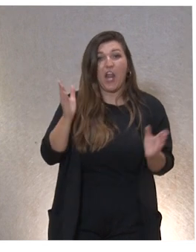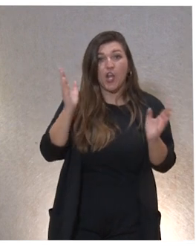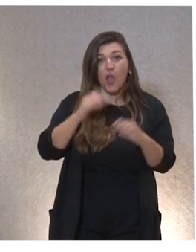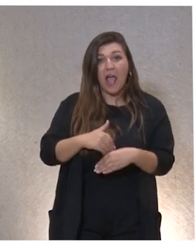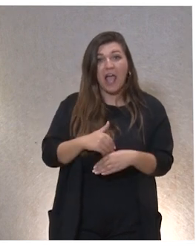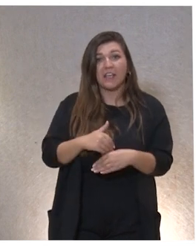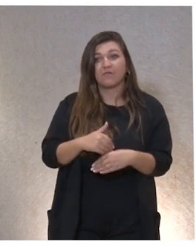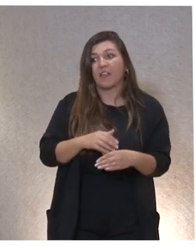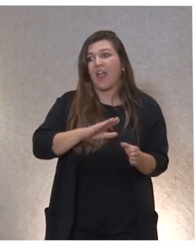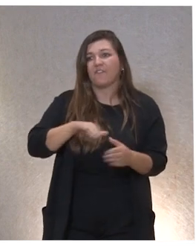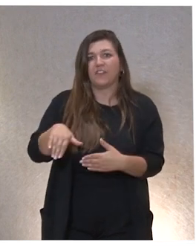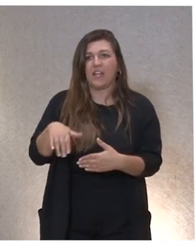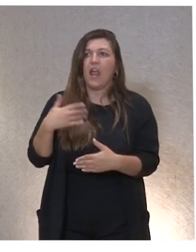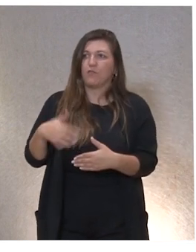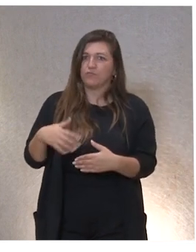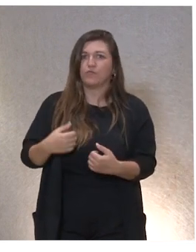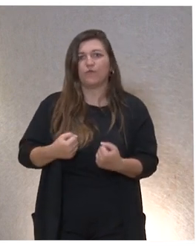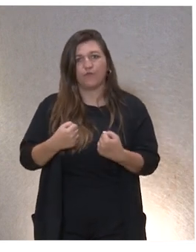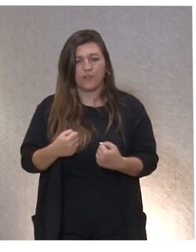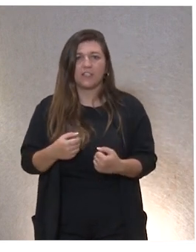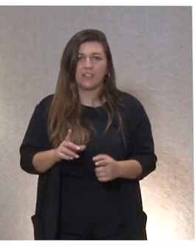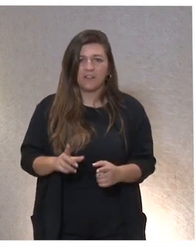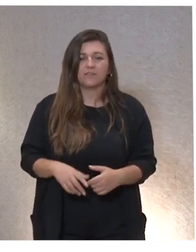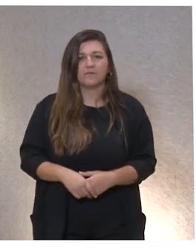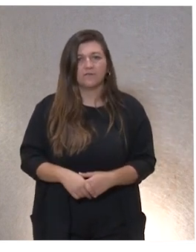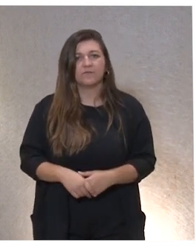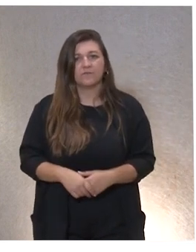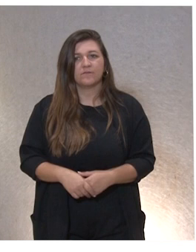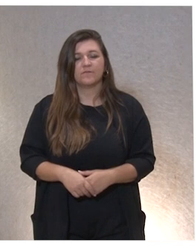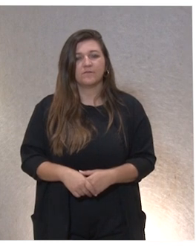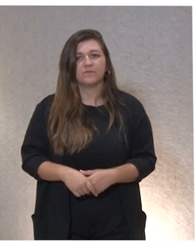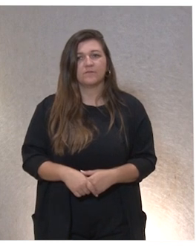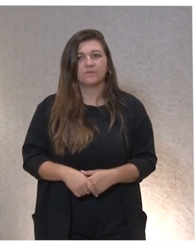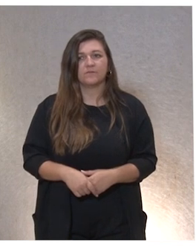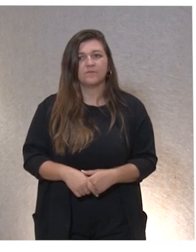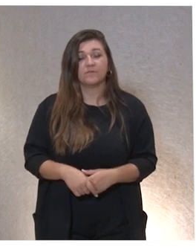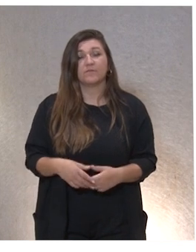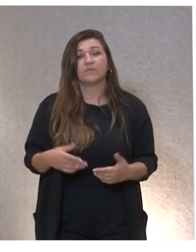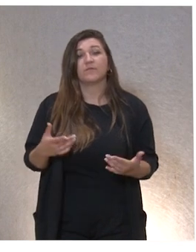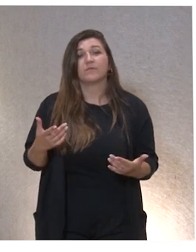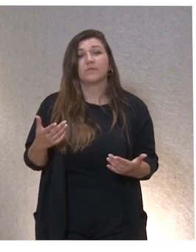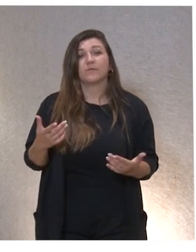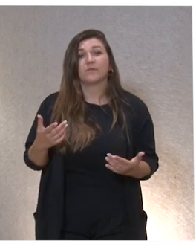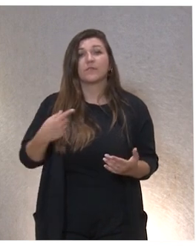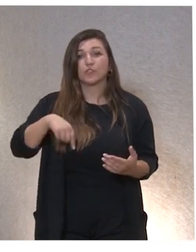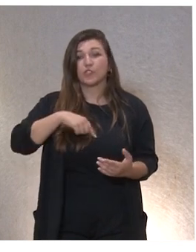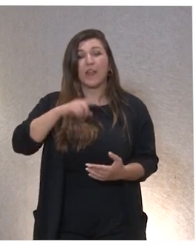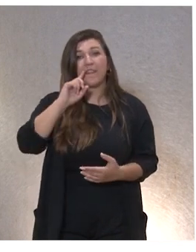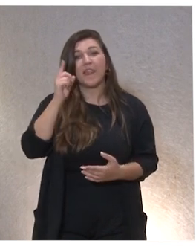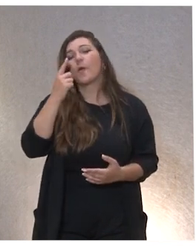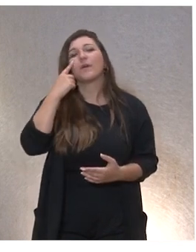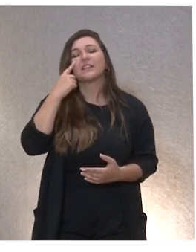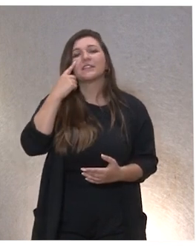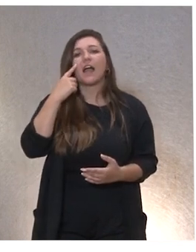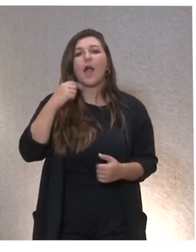que es mucho, ¿no? Y ahí se genera... Porque, claro, ahí se generaban... Nos dimos cuenta también que se estaban